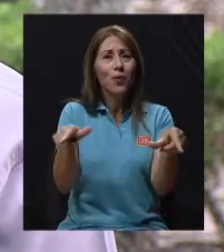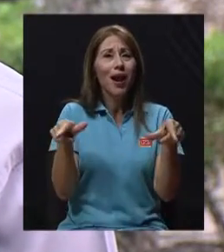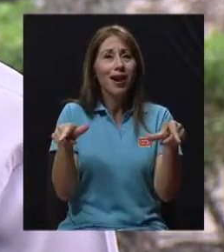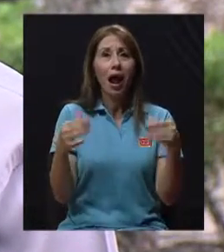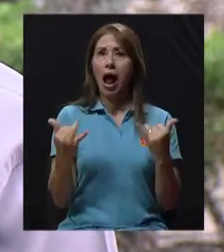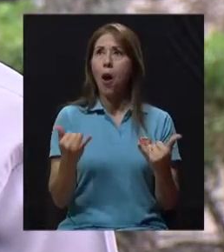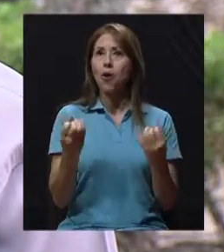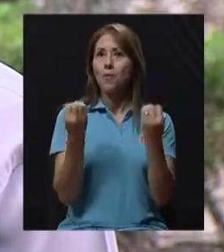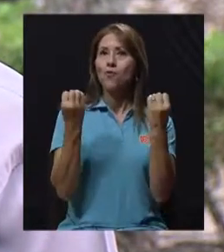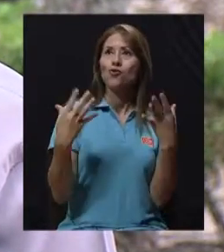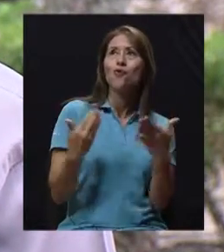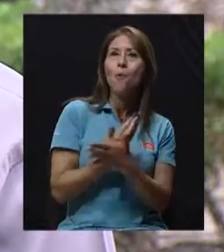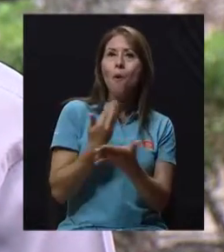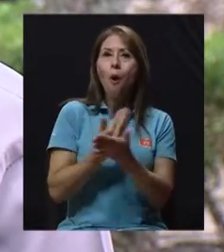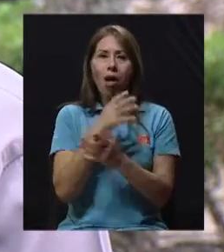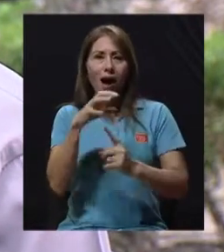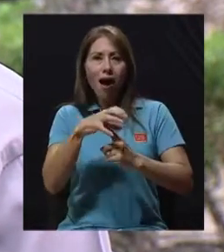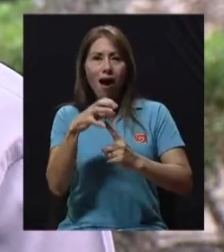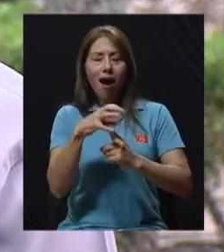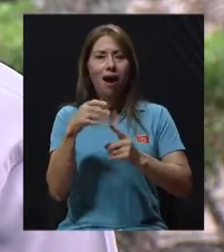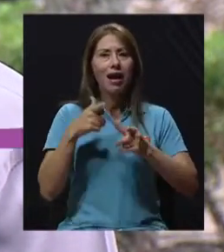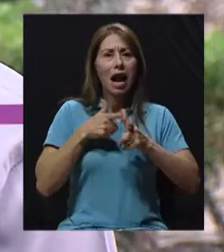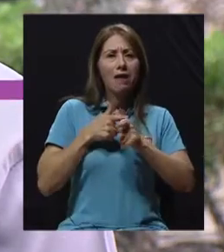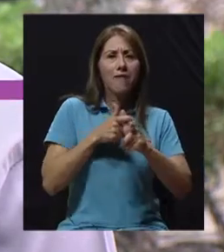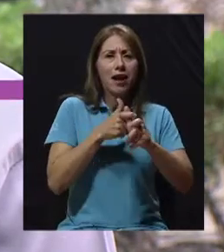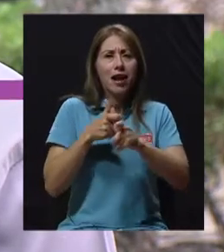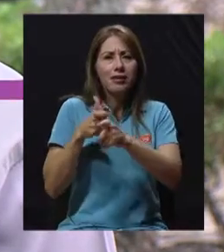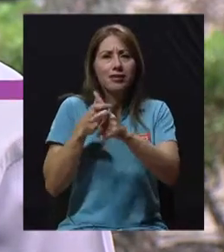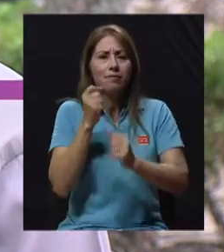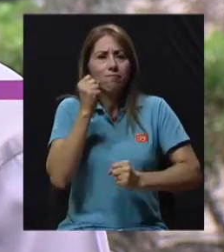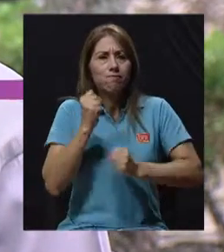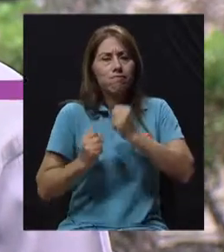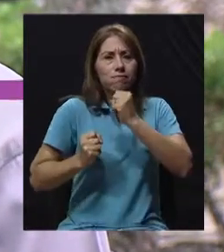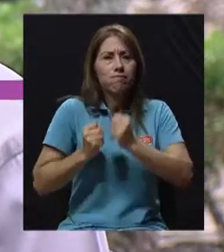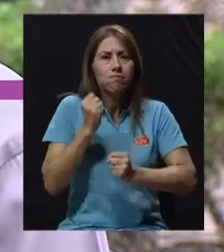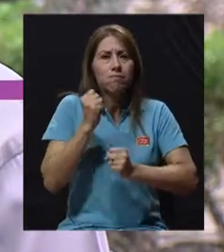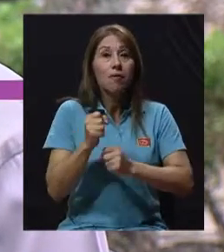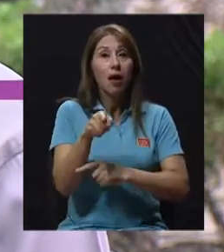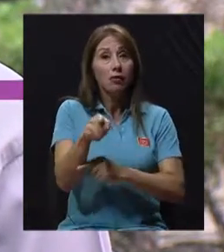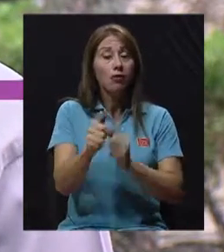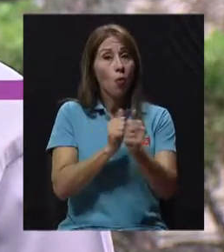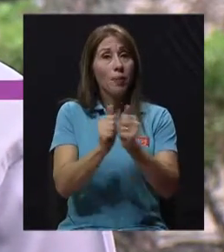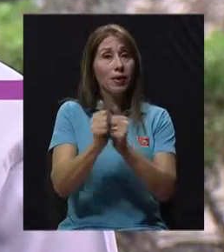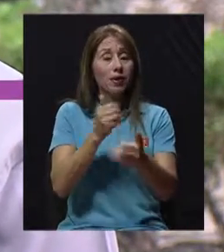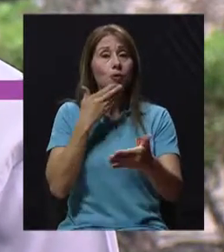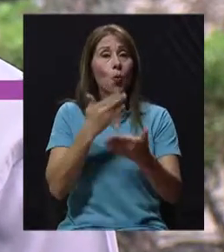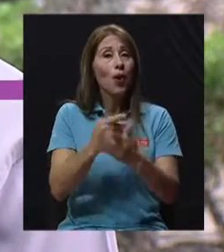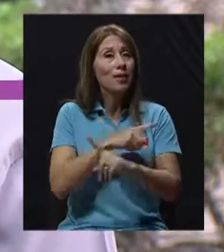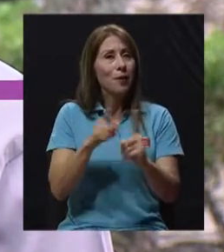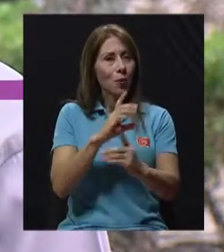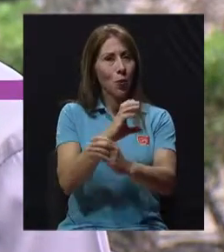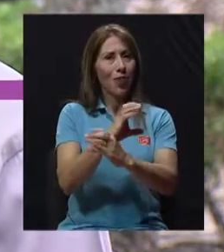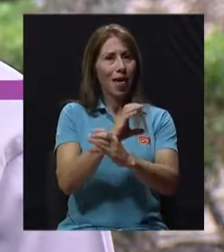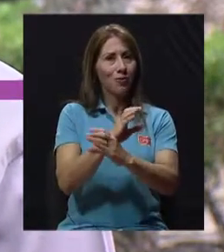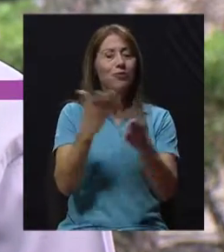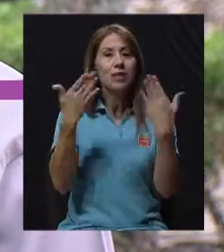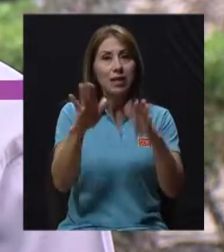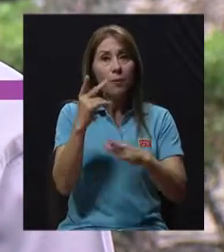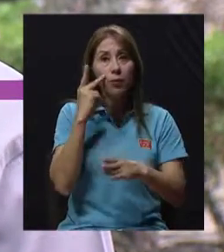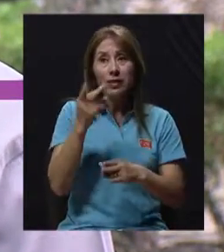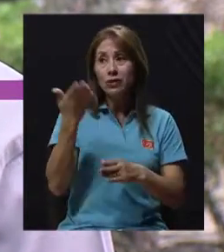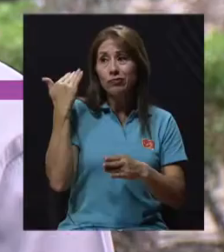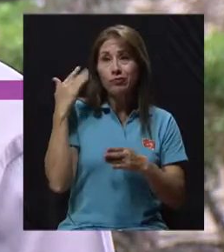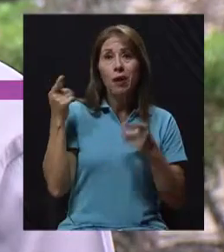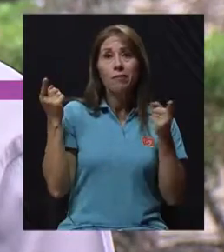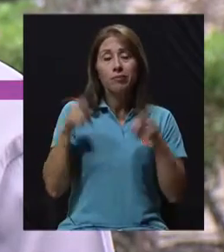esas competencias que también son buenas pero siempre con cuidado porque ya se han dado casos pues